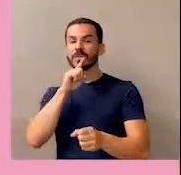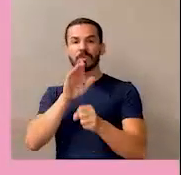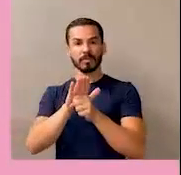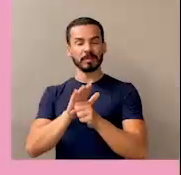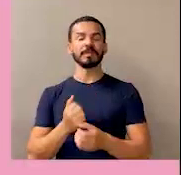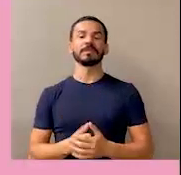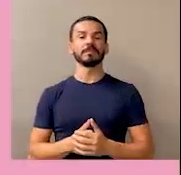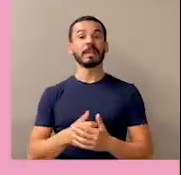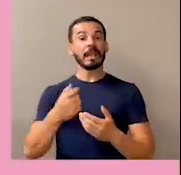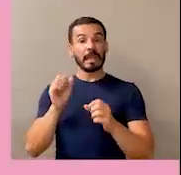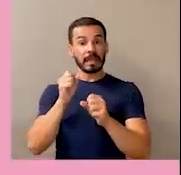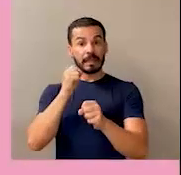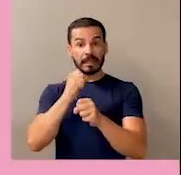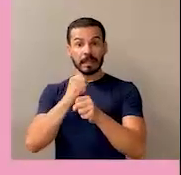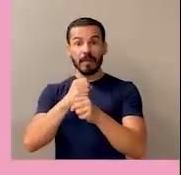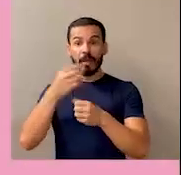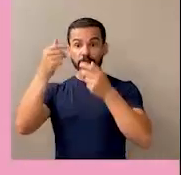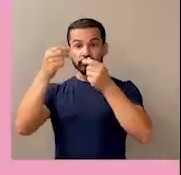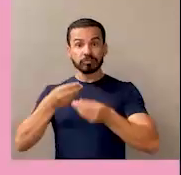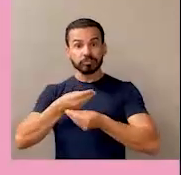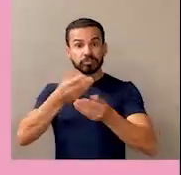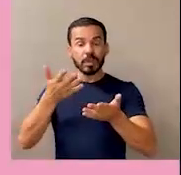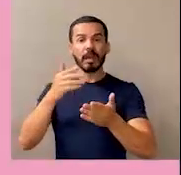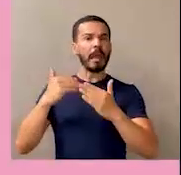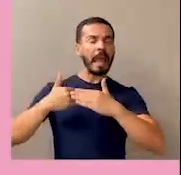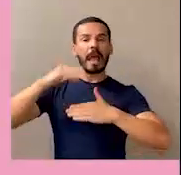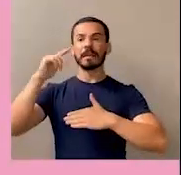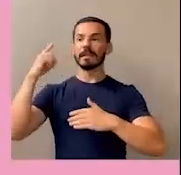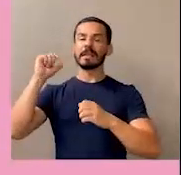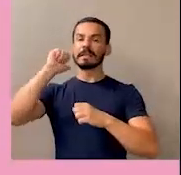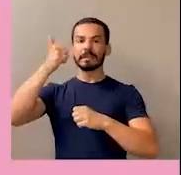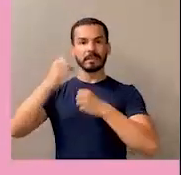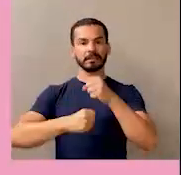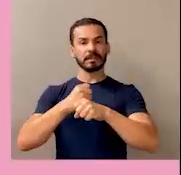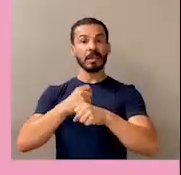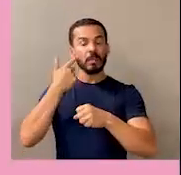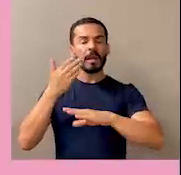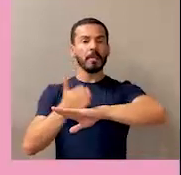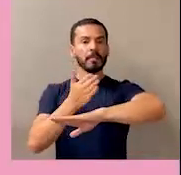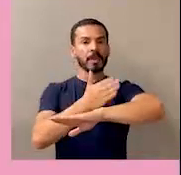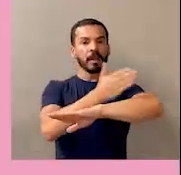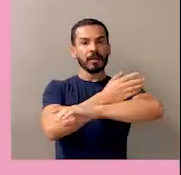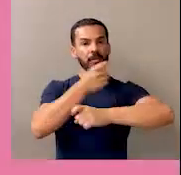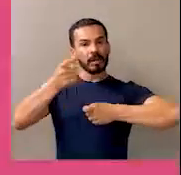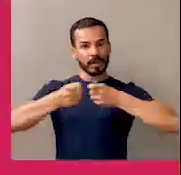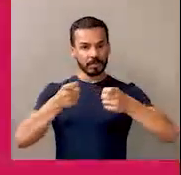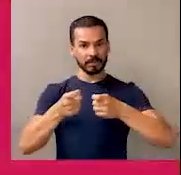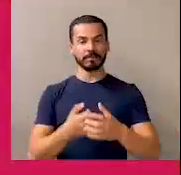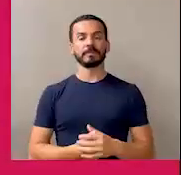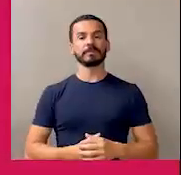cumplimiento, y la ejecución presupuestaria más alta de los últimos 10 años, para una mejora en la gestión administrativa.